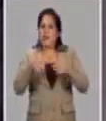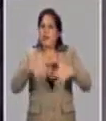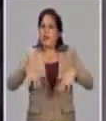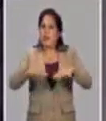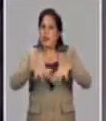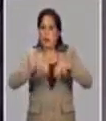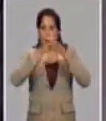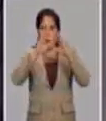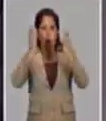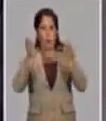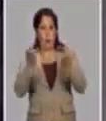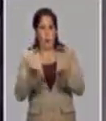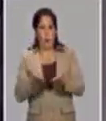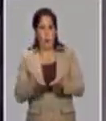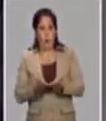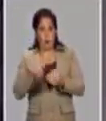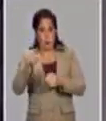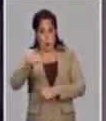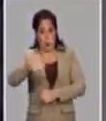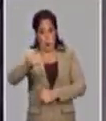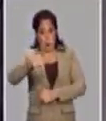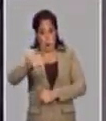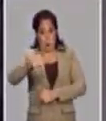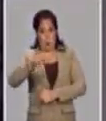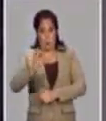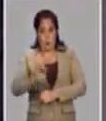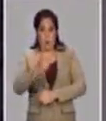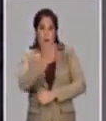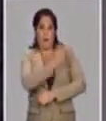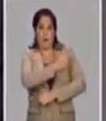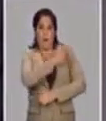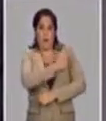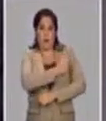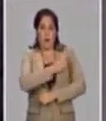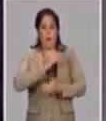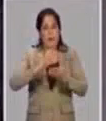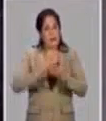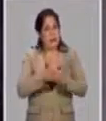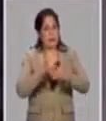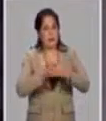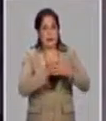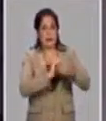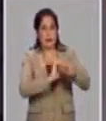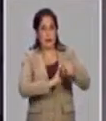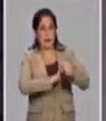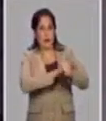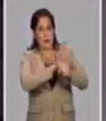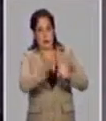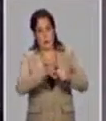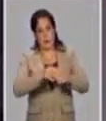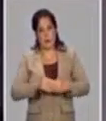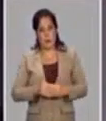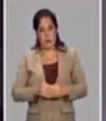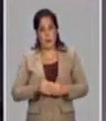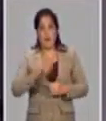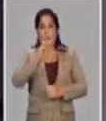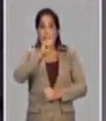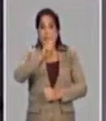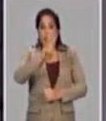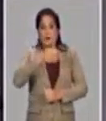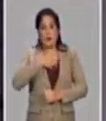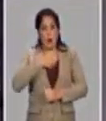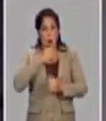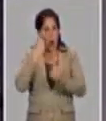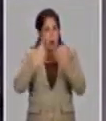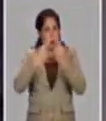¿qué situación hay en el mundo en el día de hoy de la vacuna para enfrentar la COVID-19? Hay